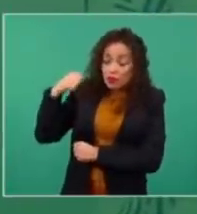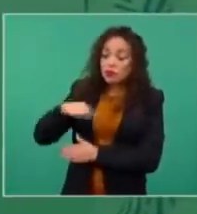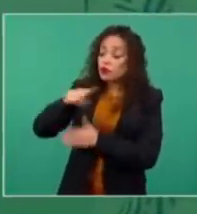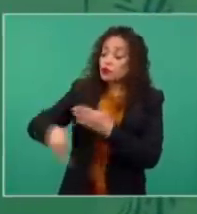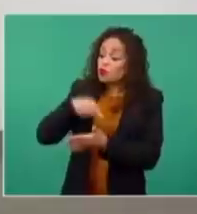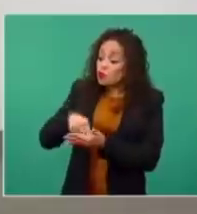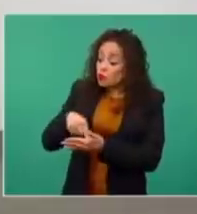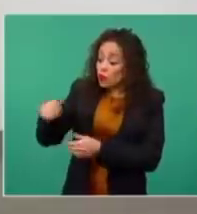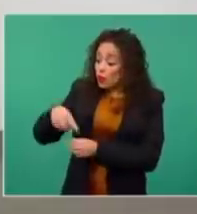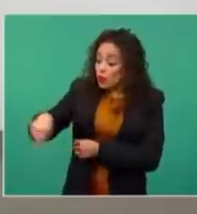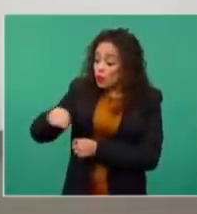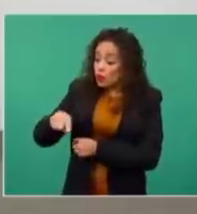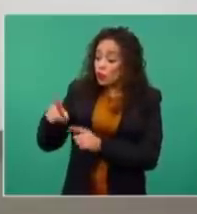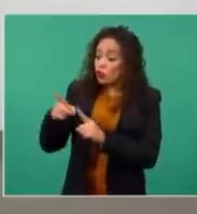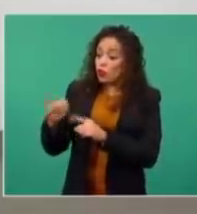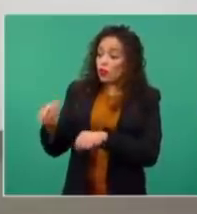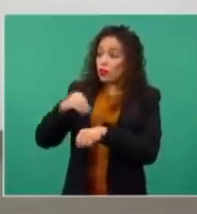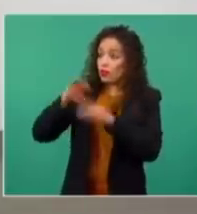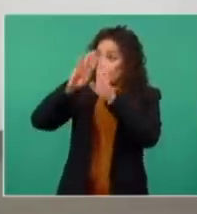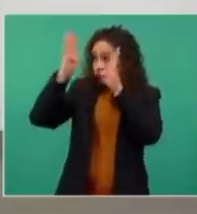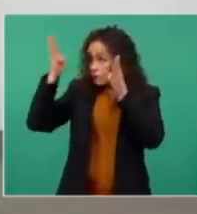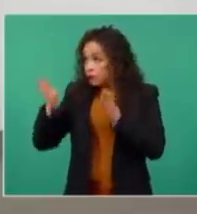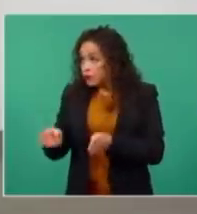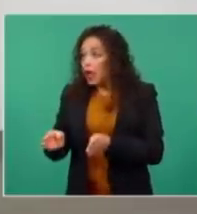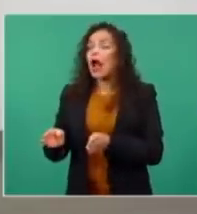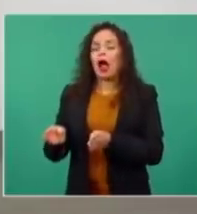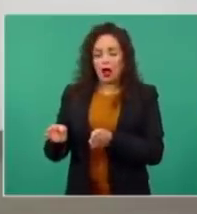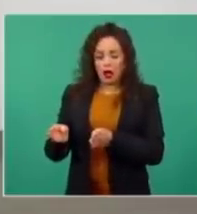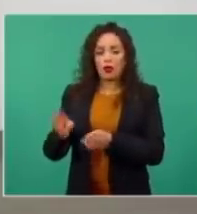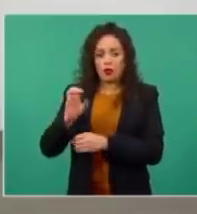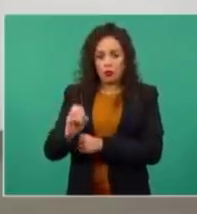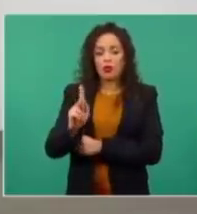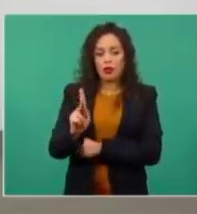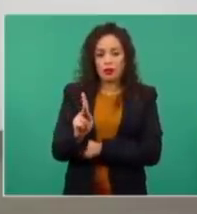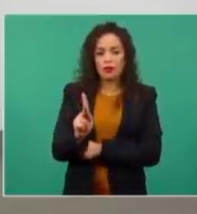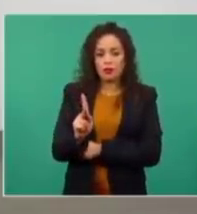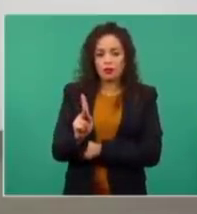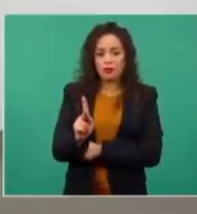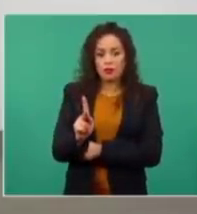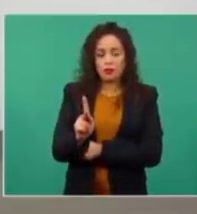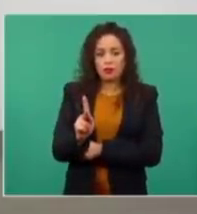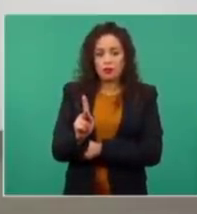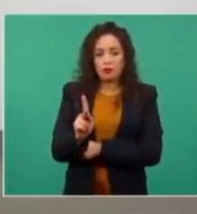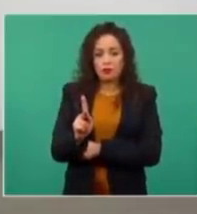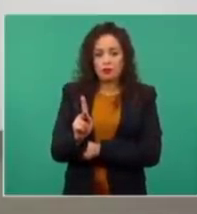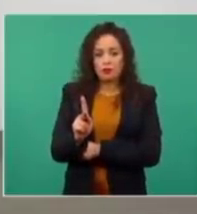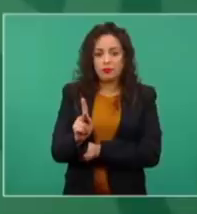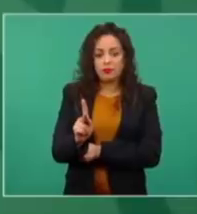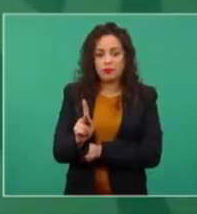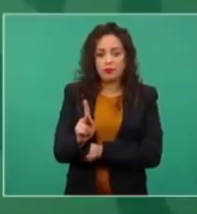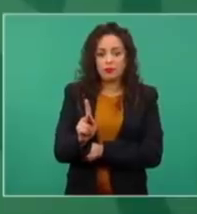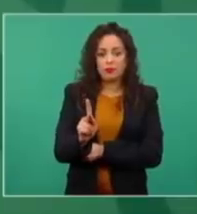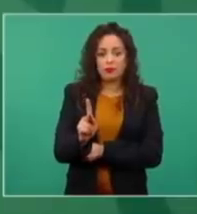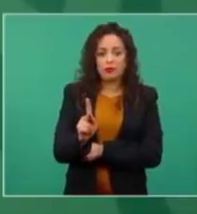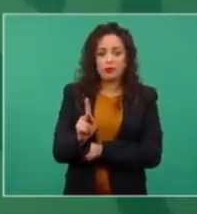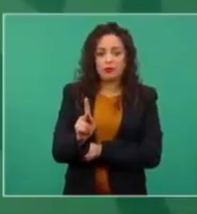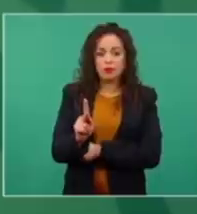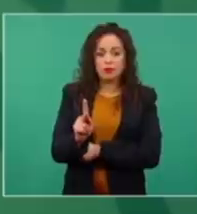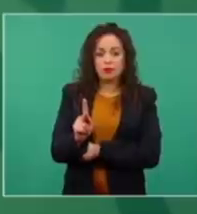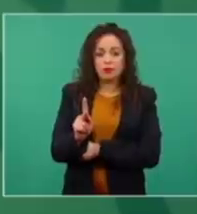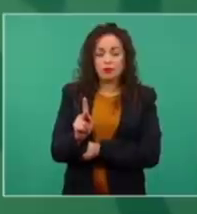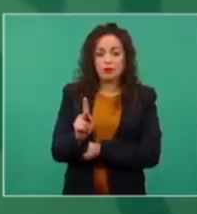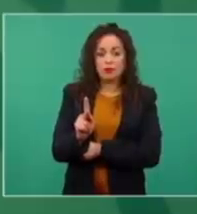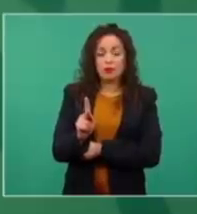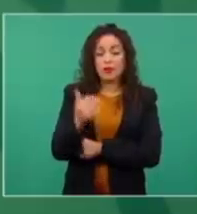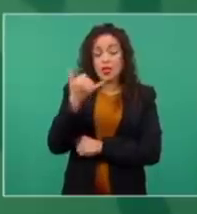que vivían en la misma sección electoral donde se iba a instalar la casilla. Y para demostrar la